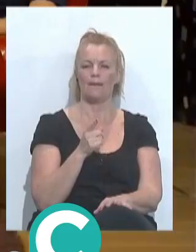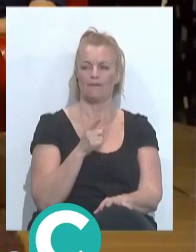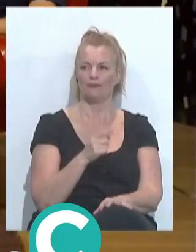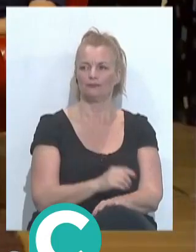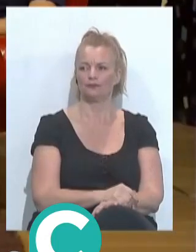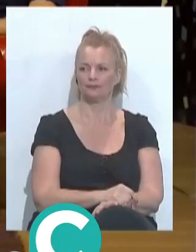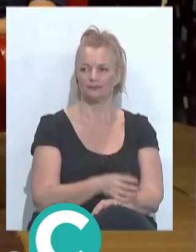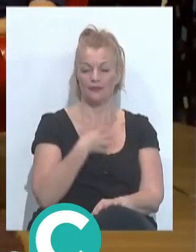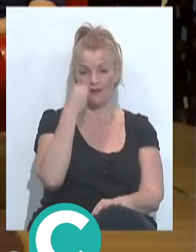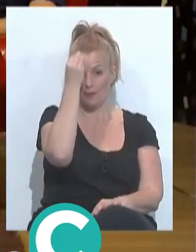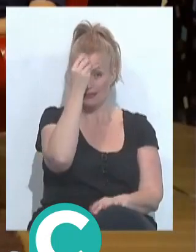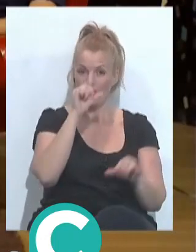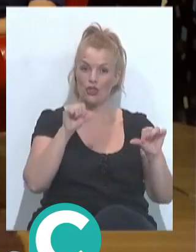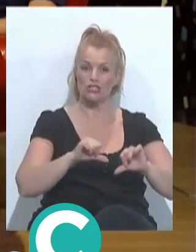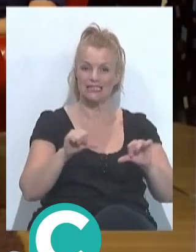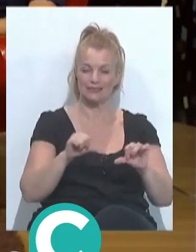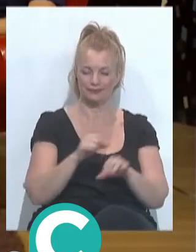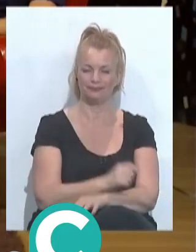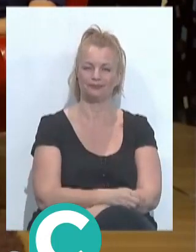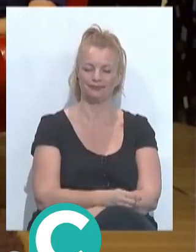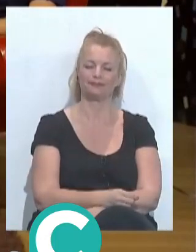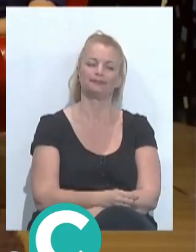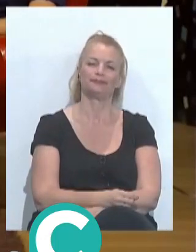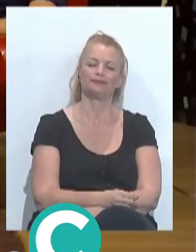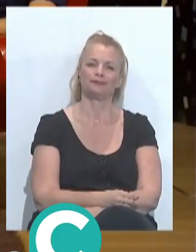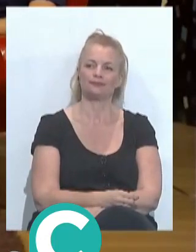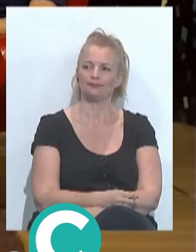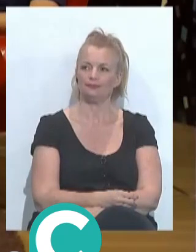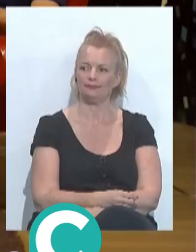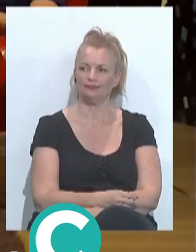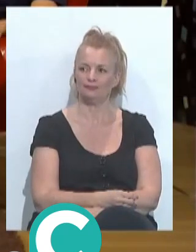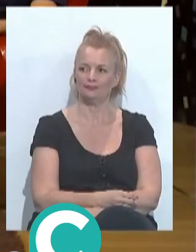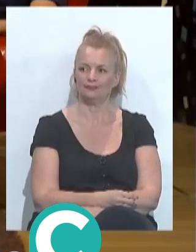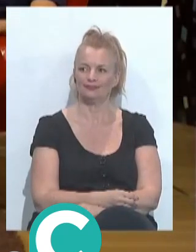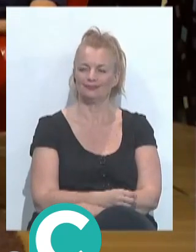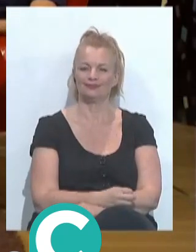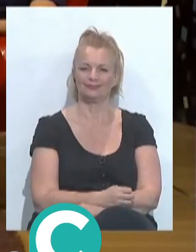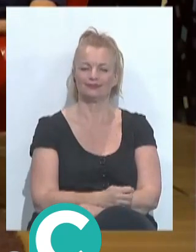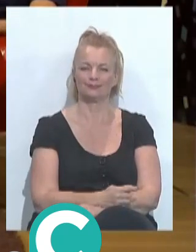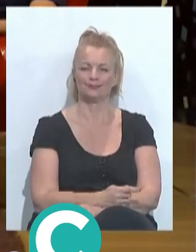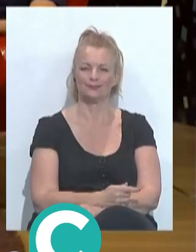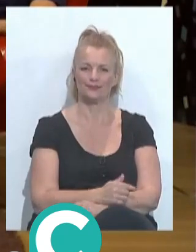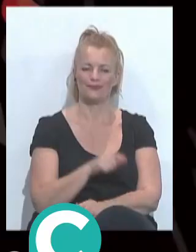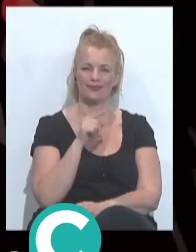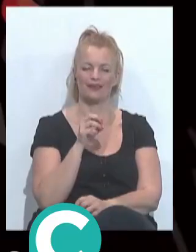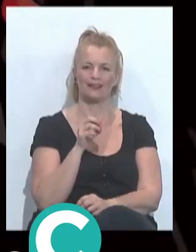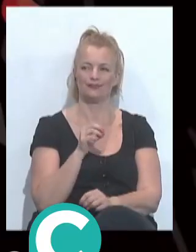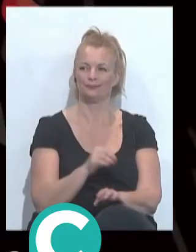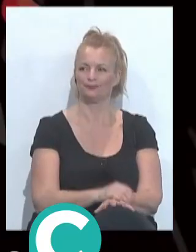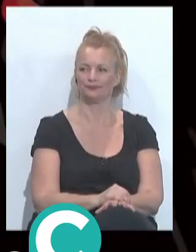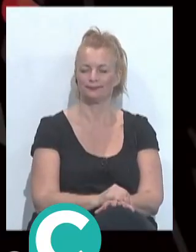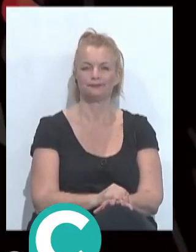está ahora ya. ¿De Cosi? ¿De Cosi Moreno? ¿Cómo? El jintonis fue de Cosi Moreno. A ver, ya está. No de Gago, de Cosi.